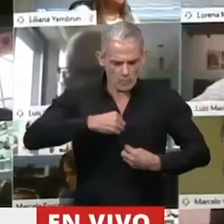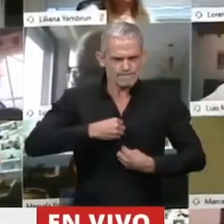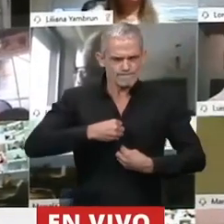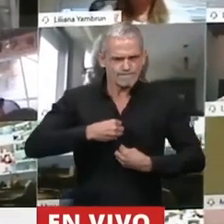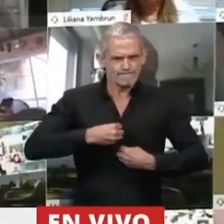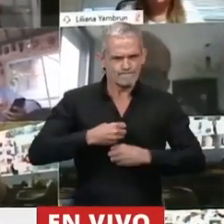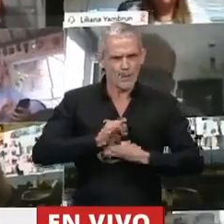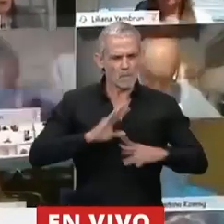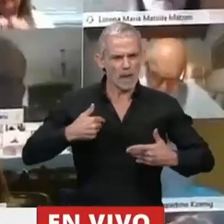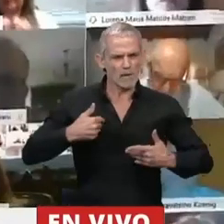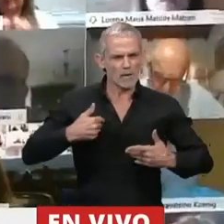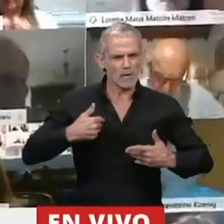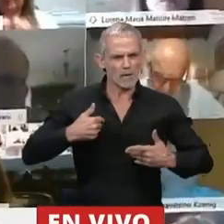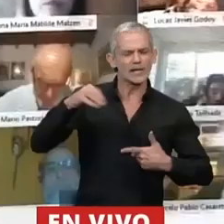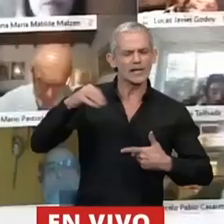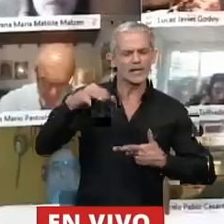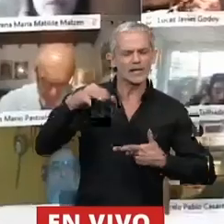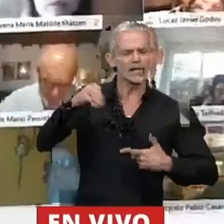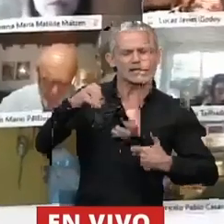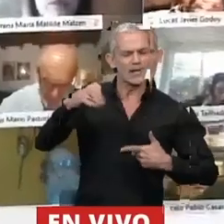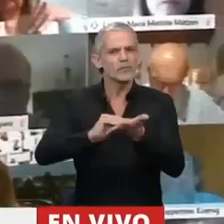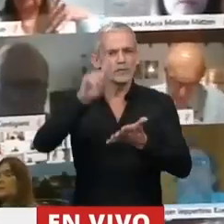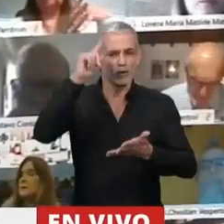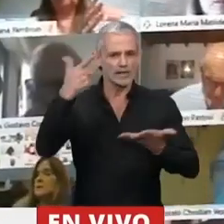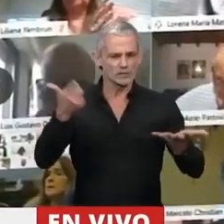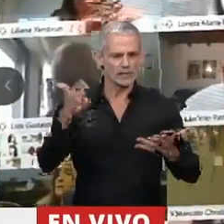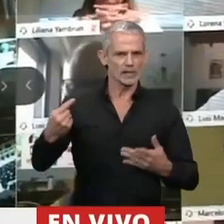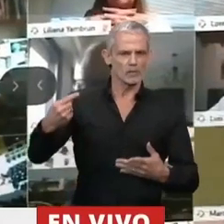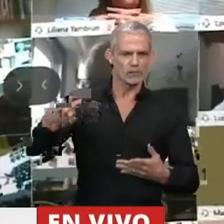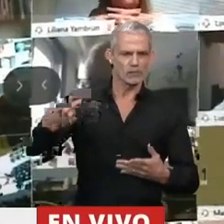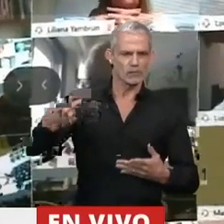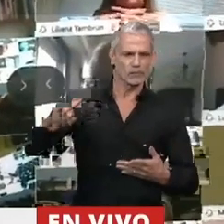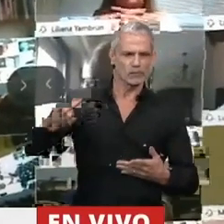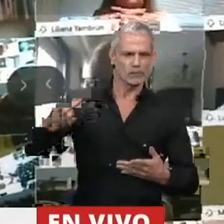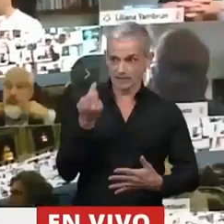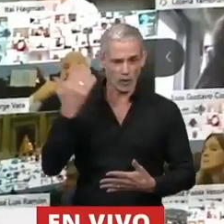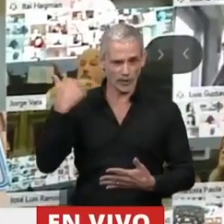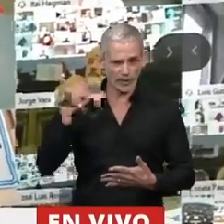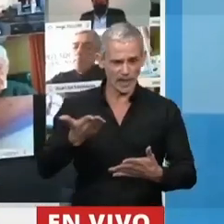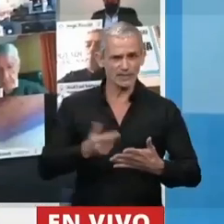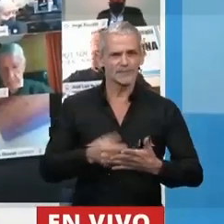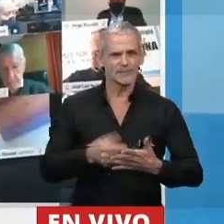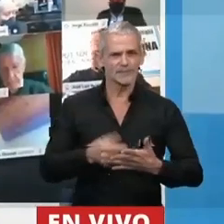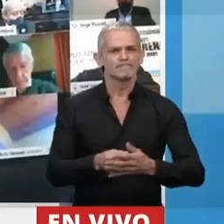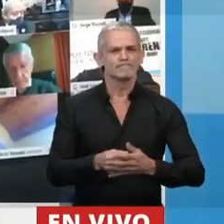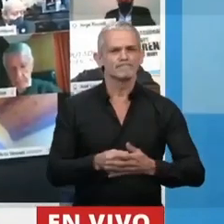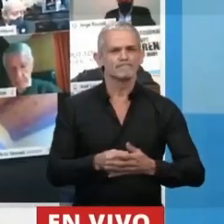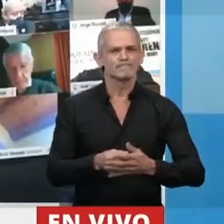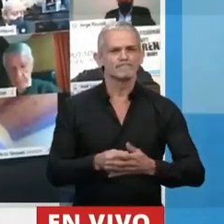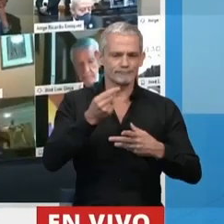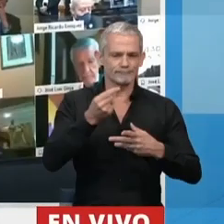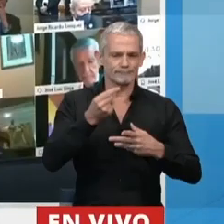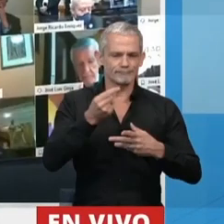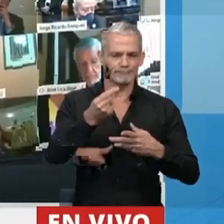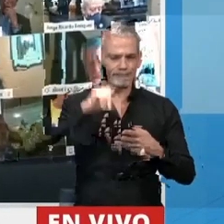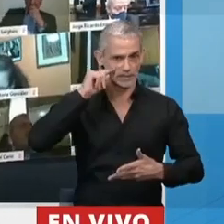privilegios, mis obligaciones como diputado nacional. Desde hace pocos días, la declaración del Presidente de